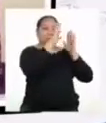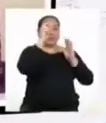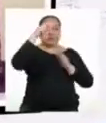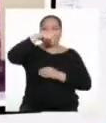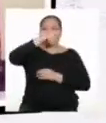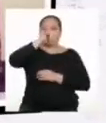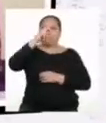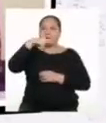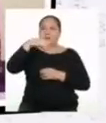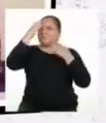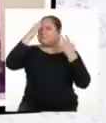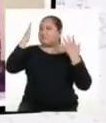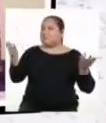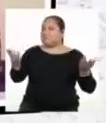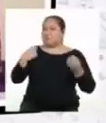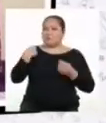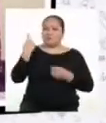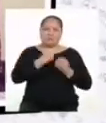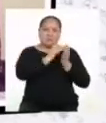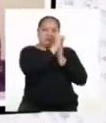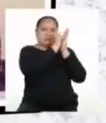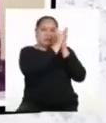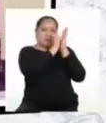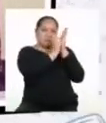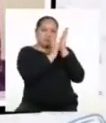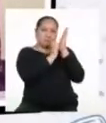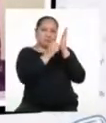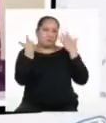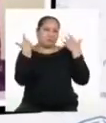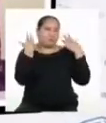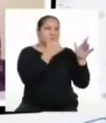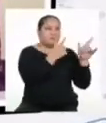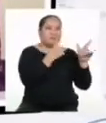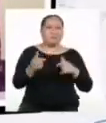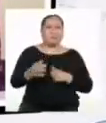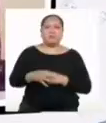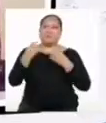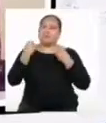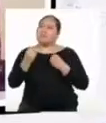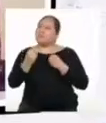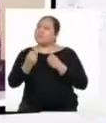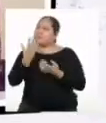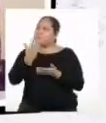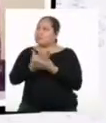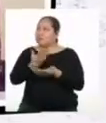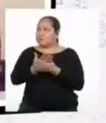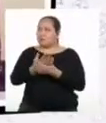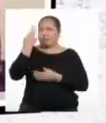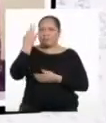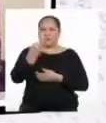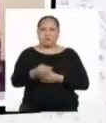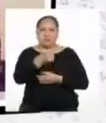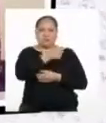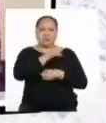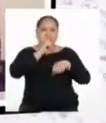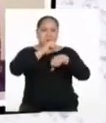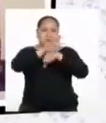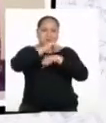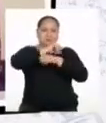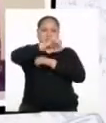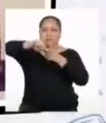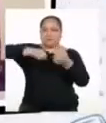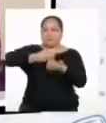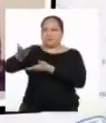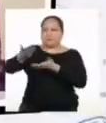pero no sé si es suficiente con el texto para que estas prácticas se cumplen. ¿Cómo podemos asegurarnos de que las recomendaciones de